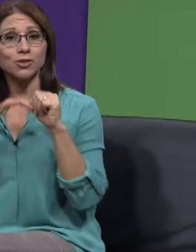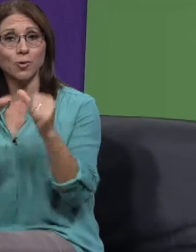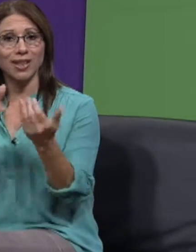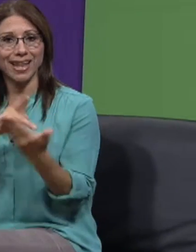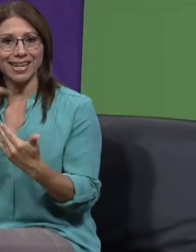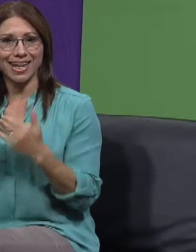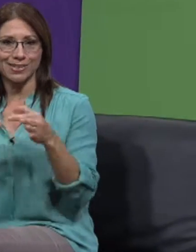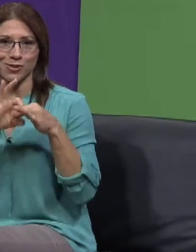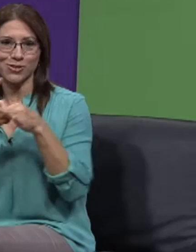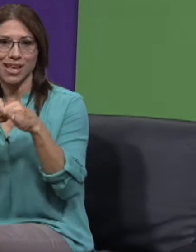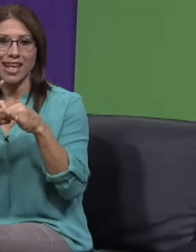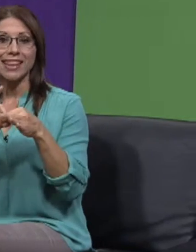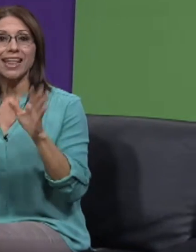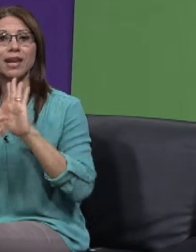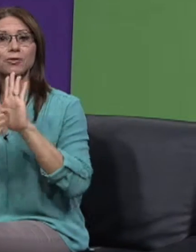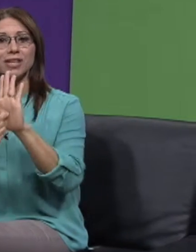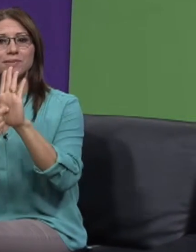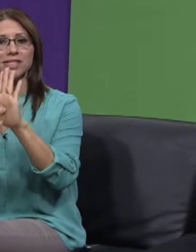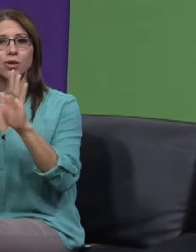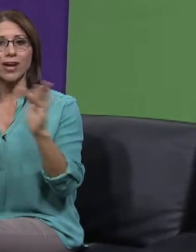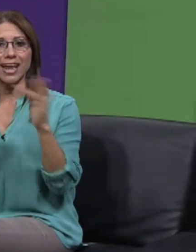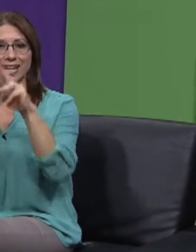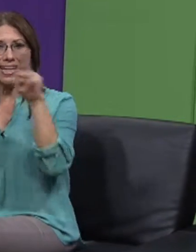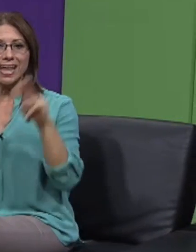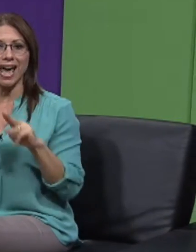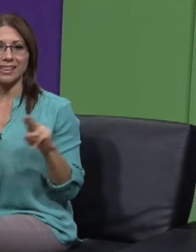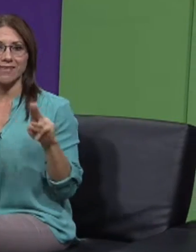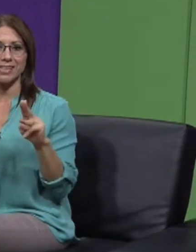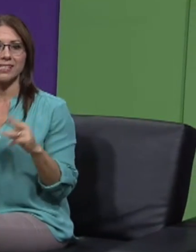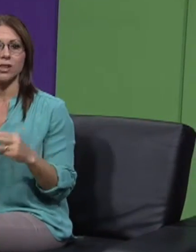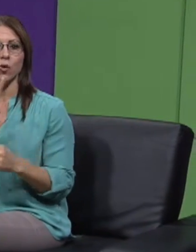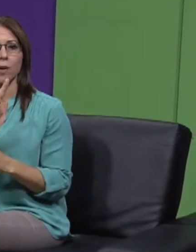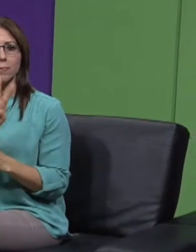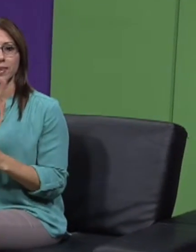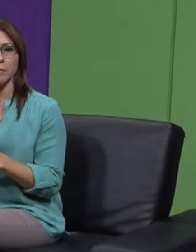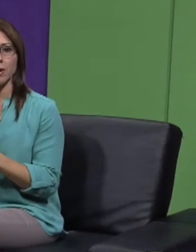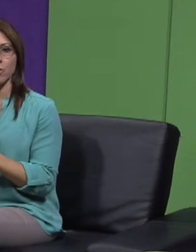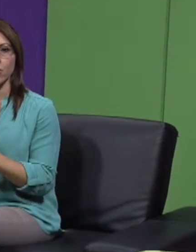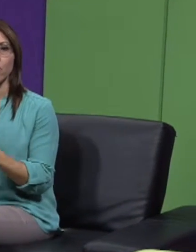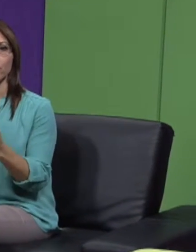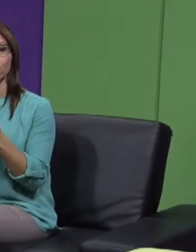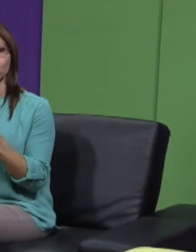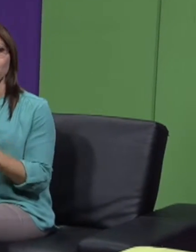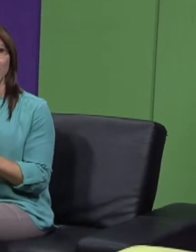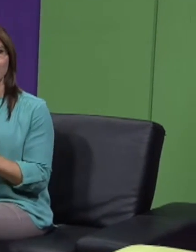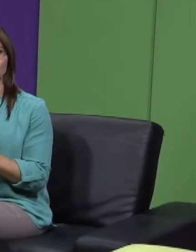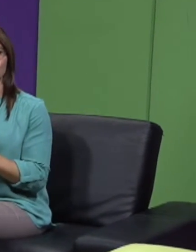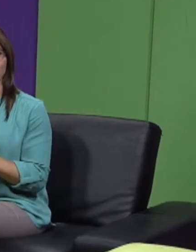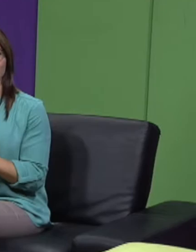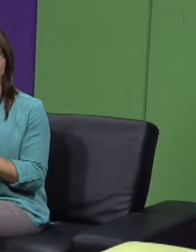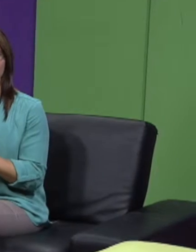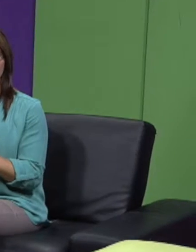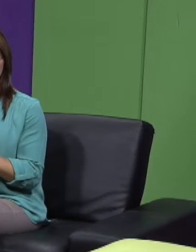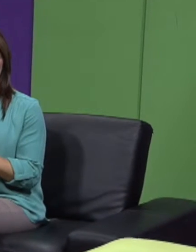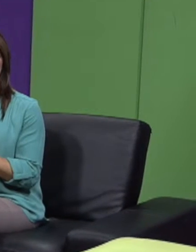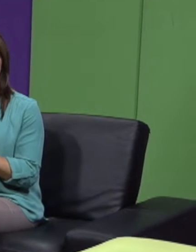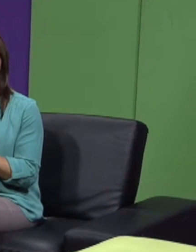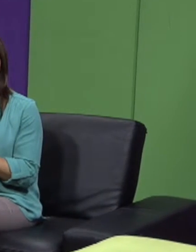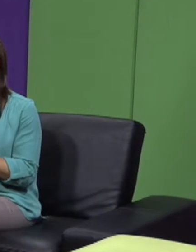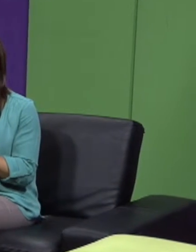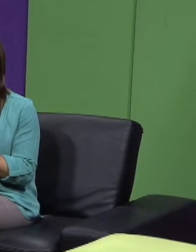Estamos de vuelta en nexos. Tenemos transmisión en línea a través del sitio web www.canalucr